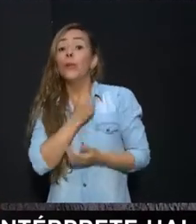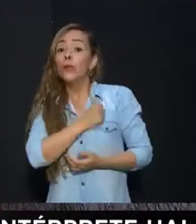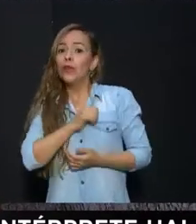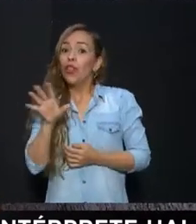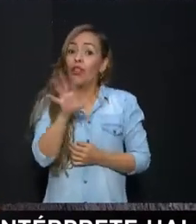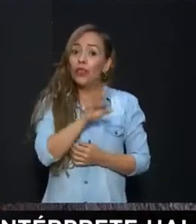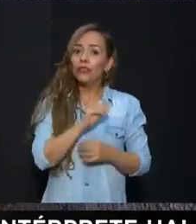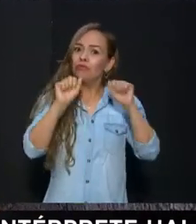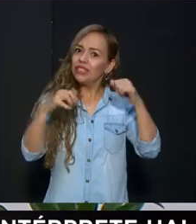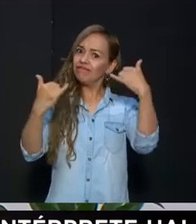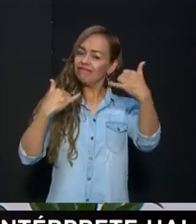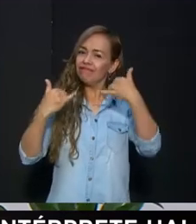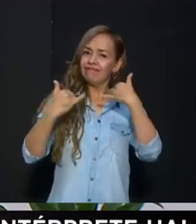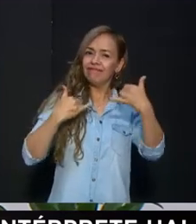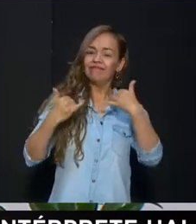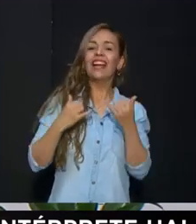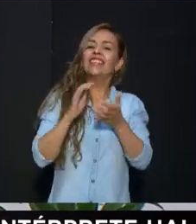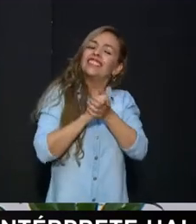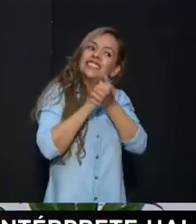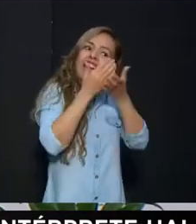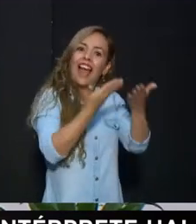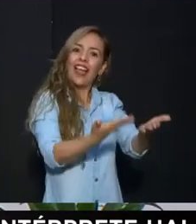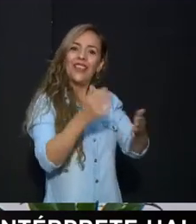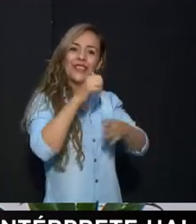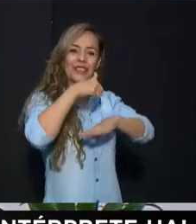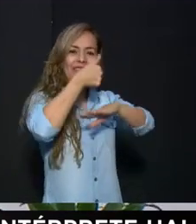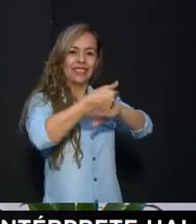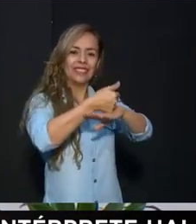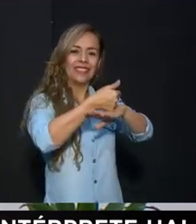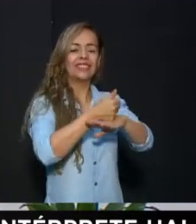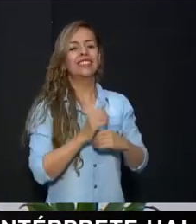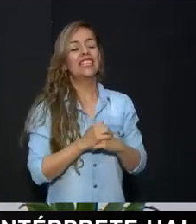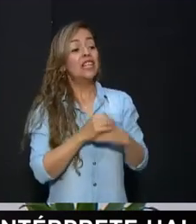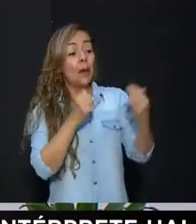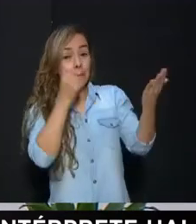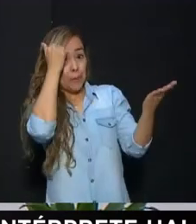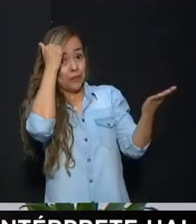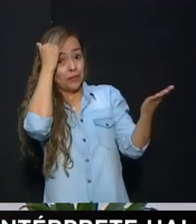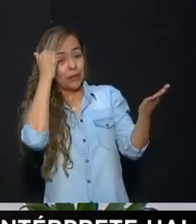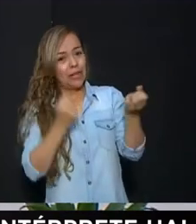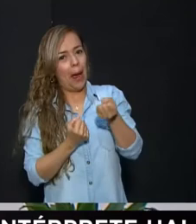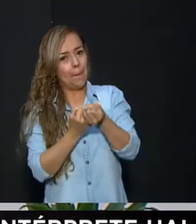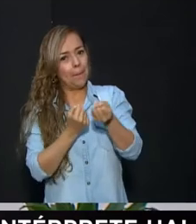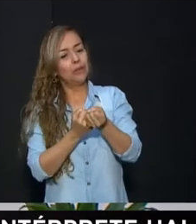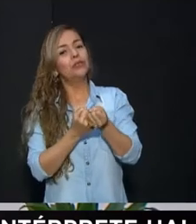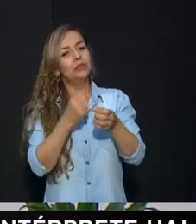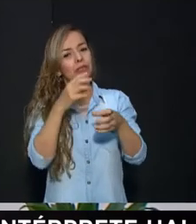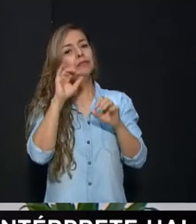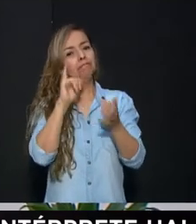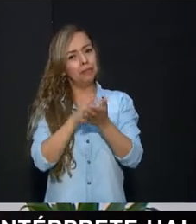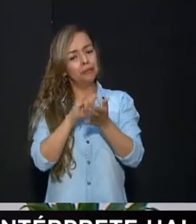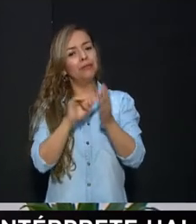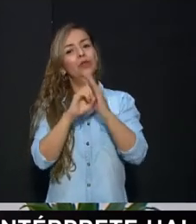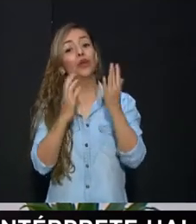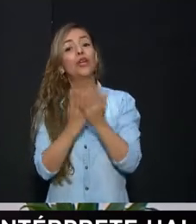estudiantes de este colegio para que saludemos al rector que hoy está acá, a la docente de apoyo de esa institución educativa. Y hoy vamos